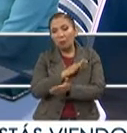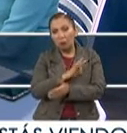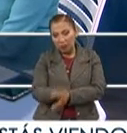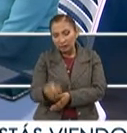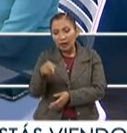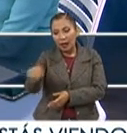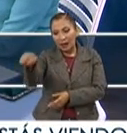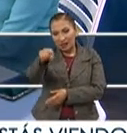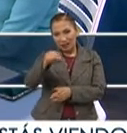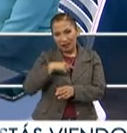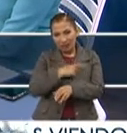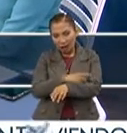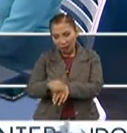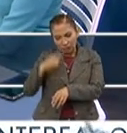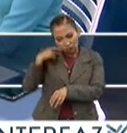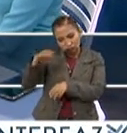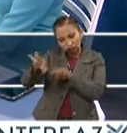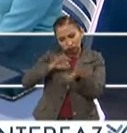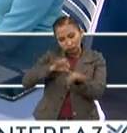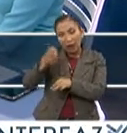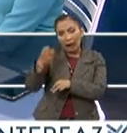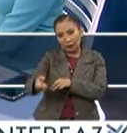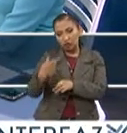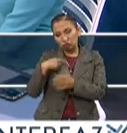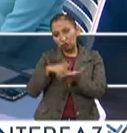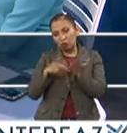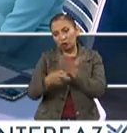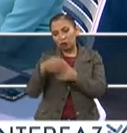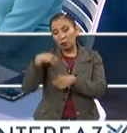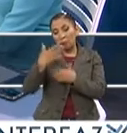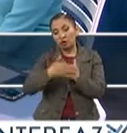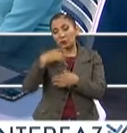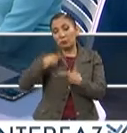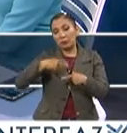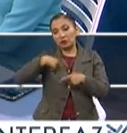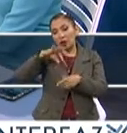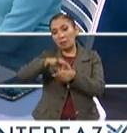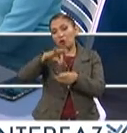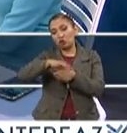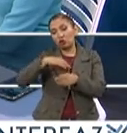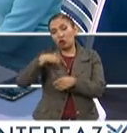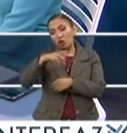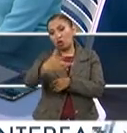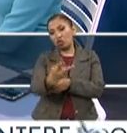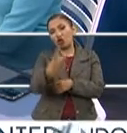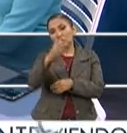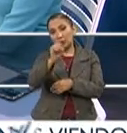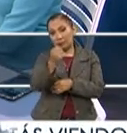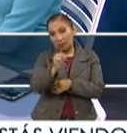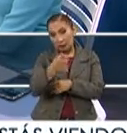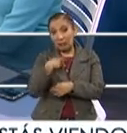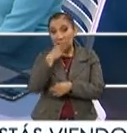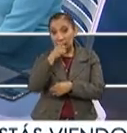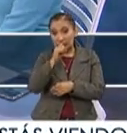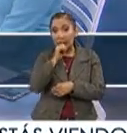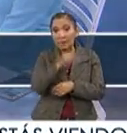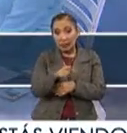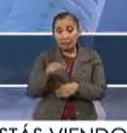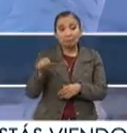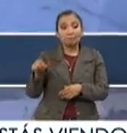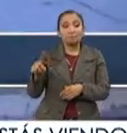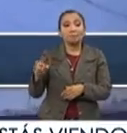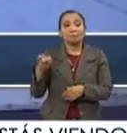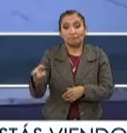positivos por parte de las delegaciones. Entonces, estos son los que votará la propia ciudadanía el próximo 2 de septiembre. Déjame decirte, Ana, también que